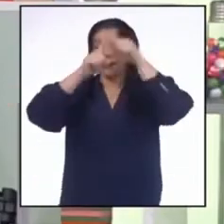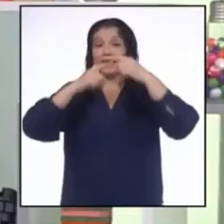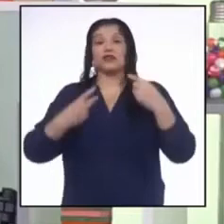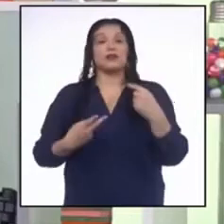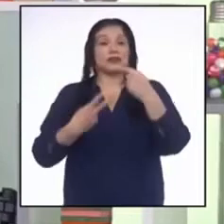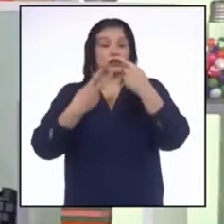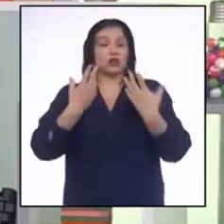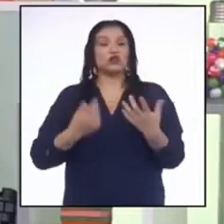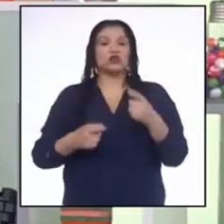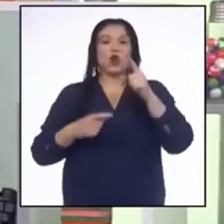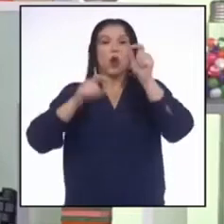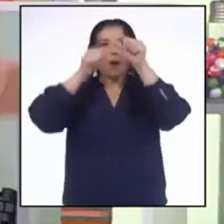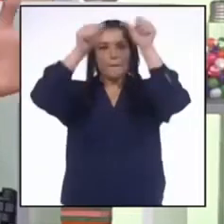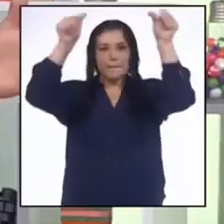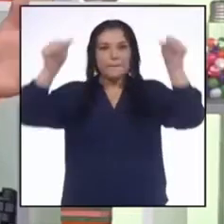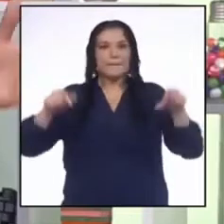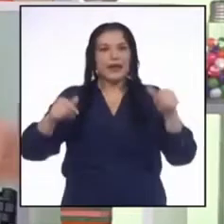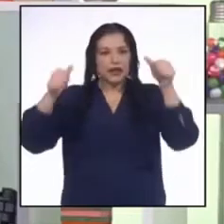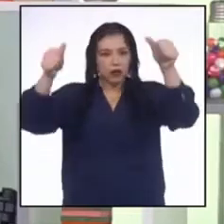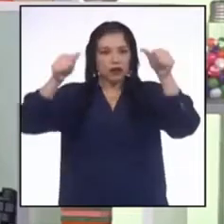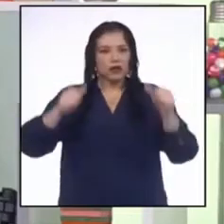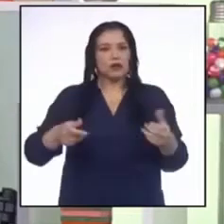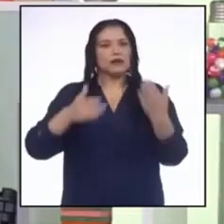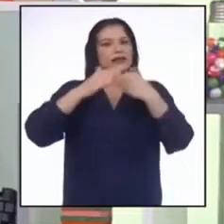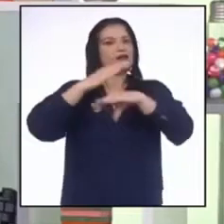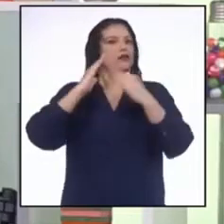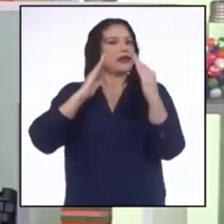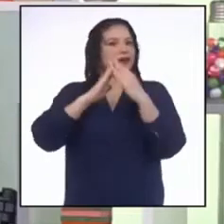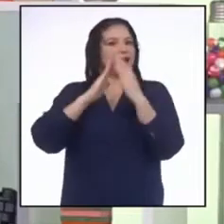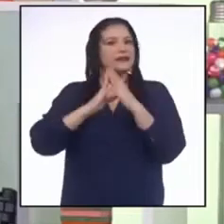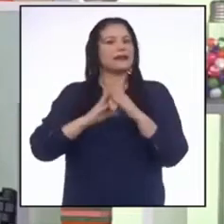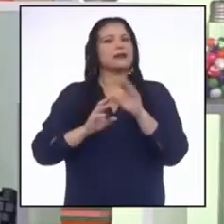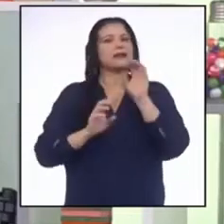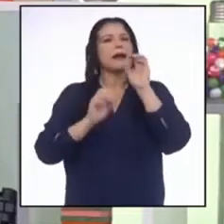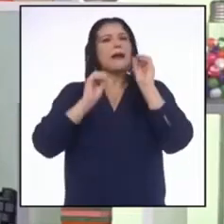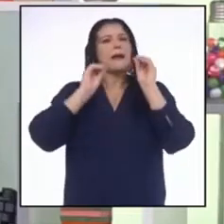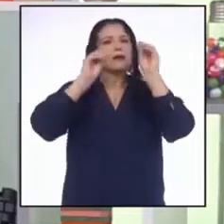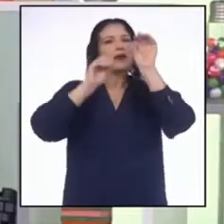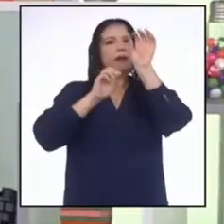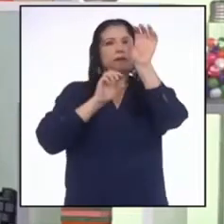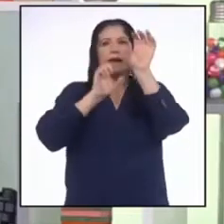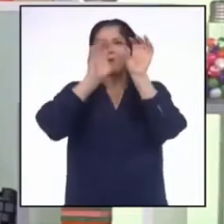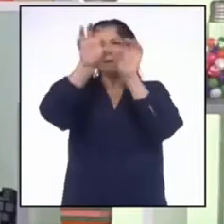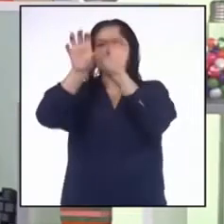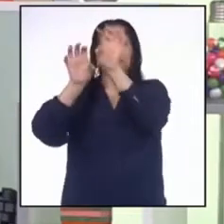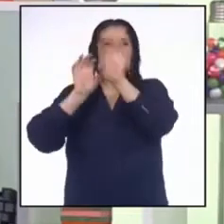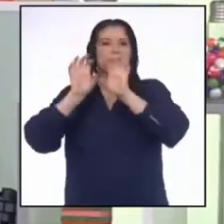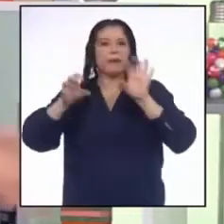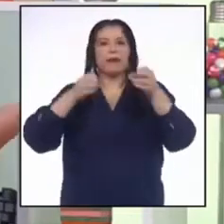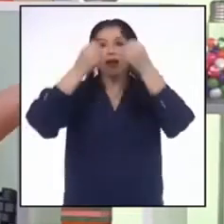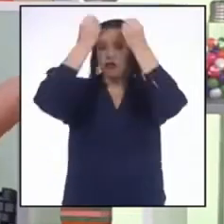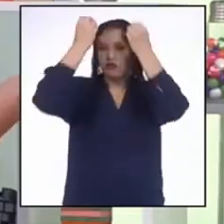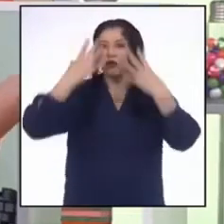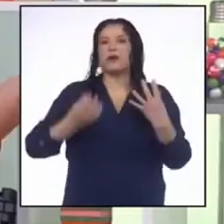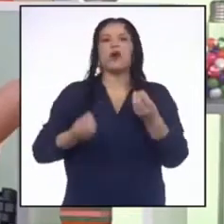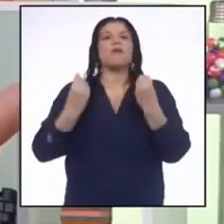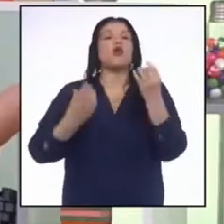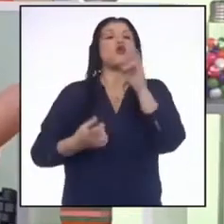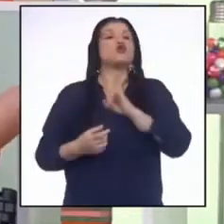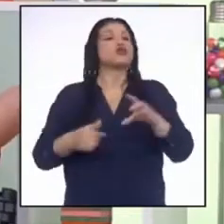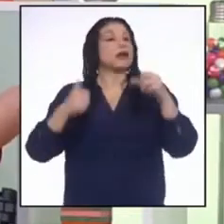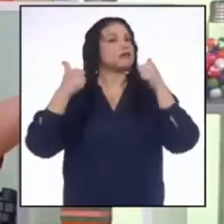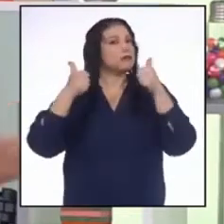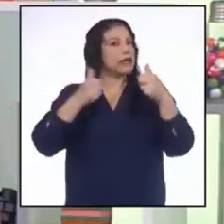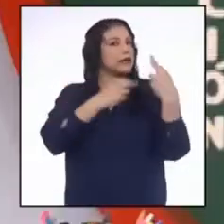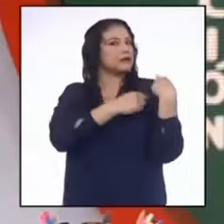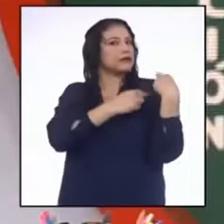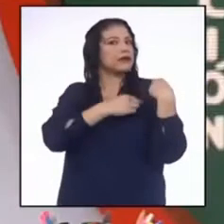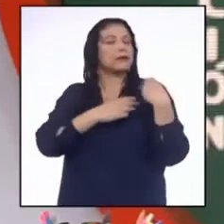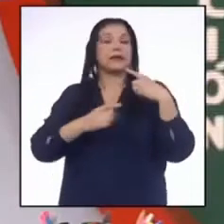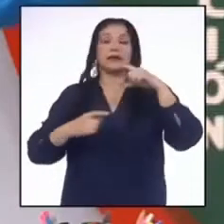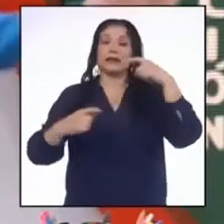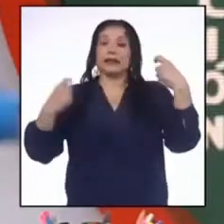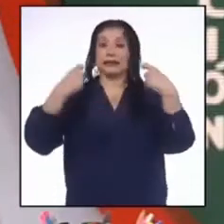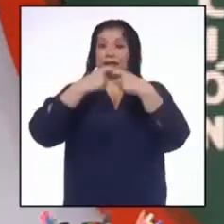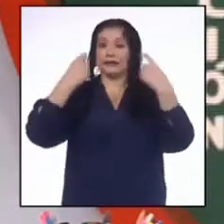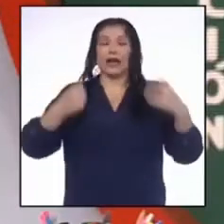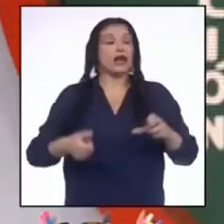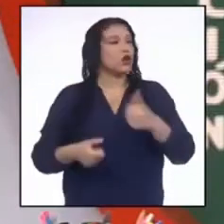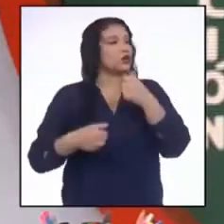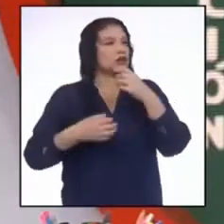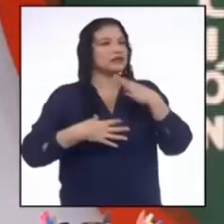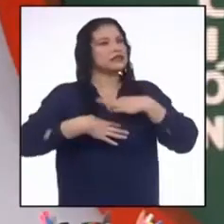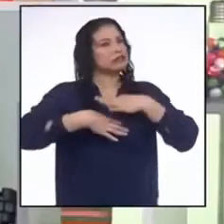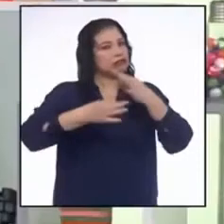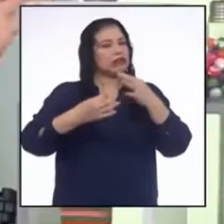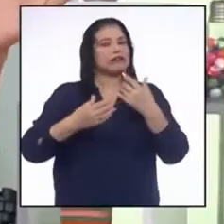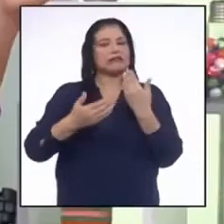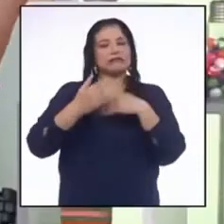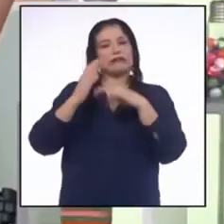elaborar un periódico mural para el hogar, en el que colocaremos información sobre el ahorro de electricidad y otros temas de interés familiar. ¡Guau, qué